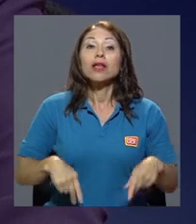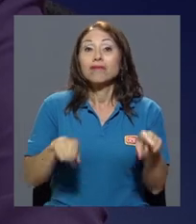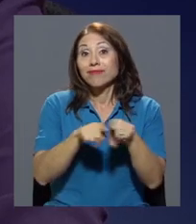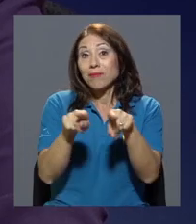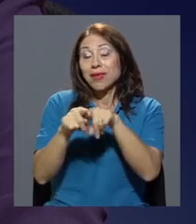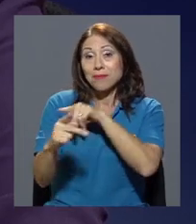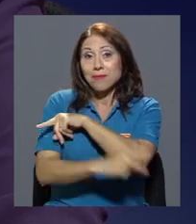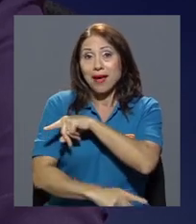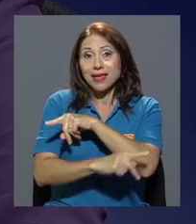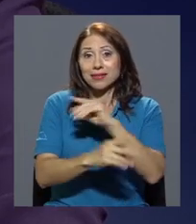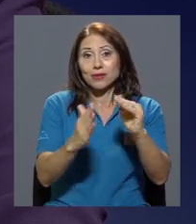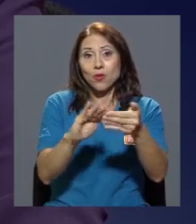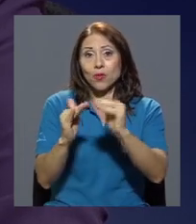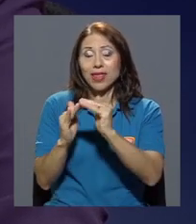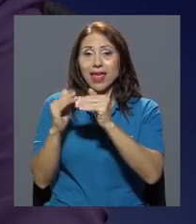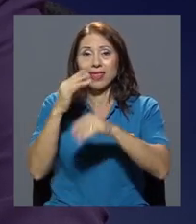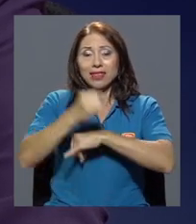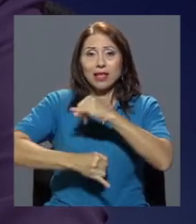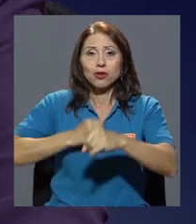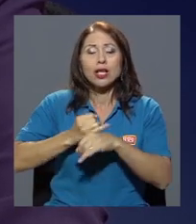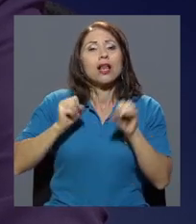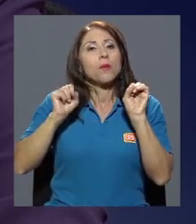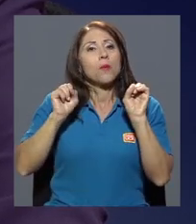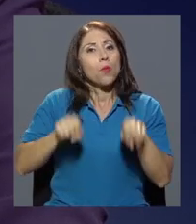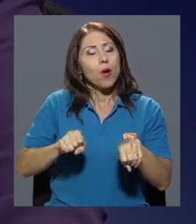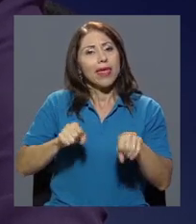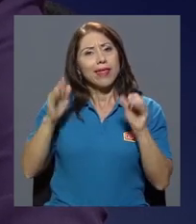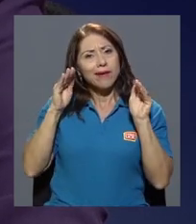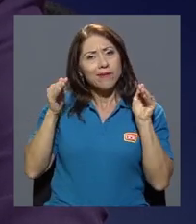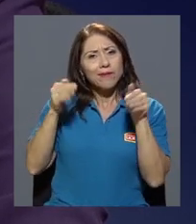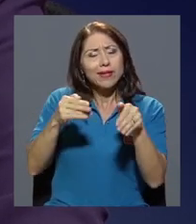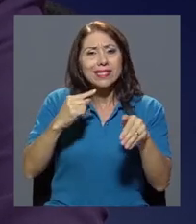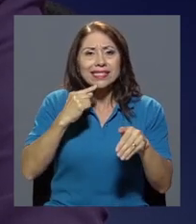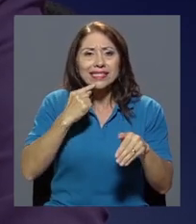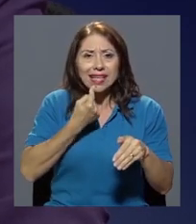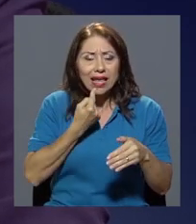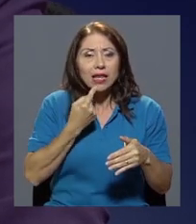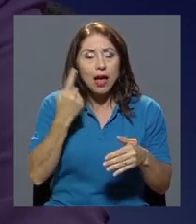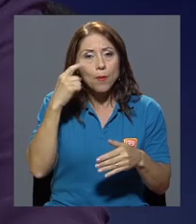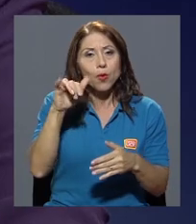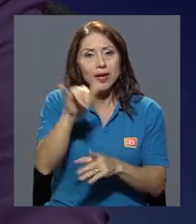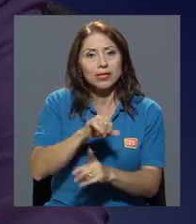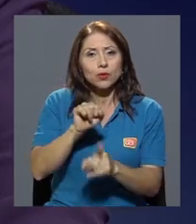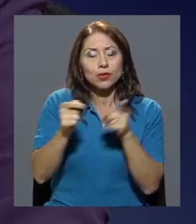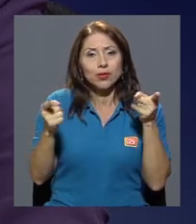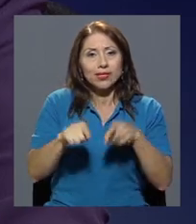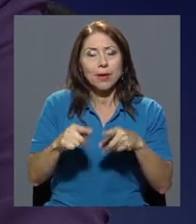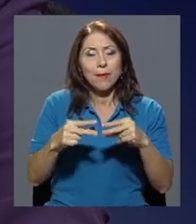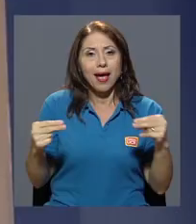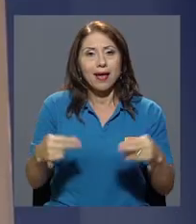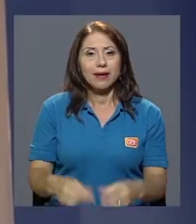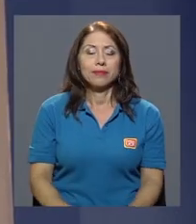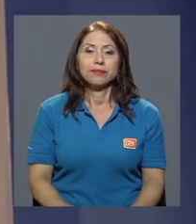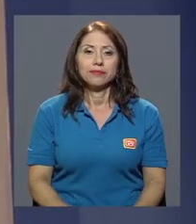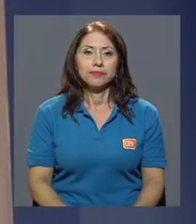internacional pueda intervenir de una manera más seria y más crítica, dada la situación que hay en el país.